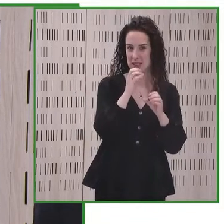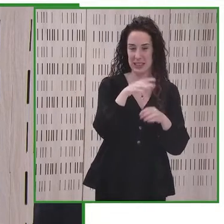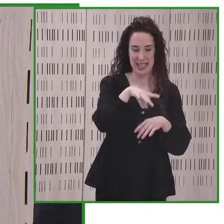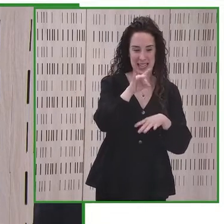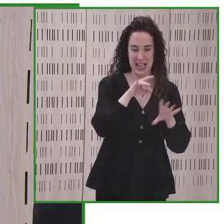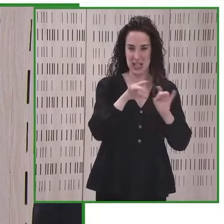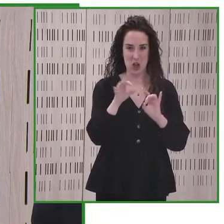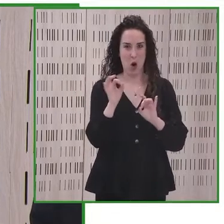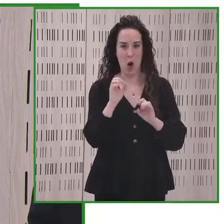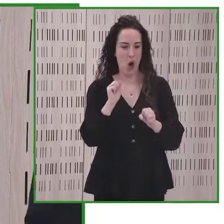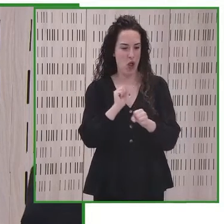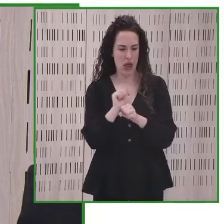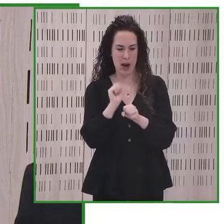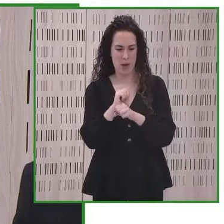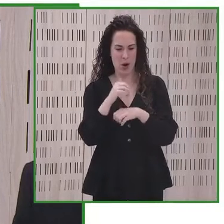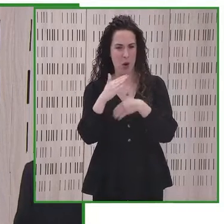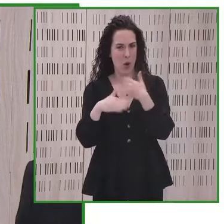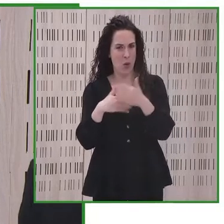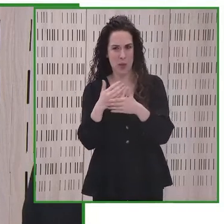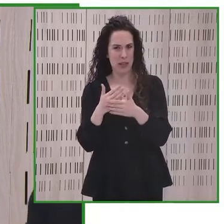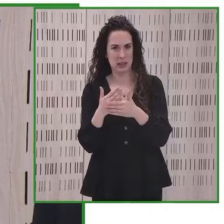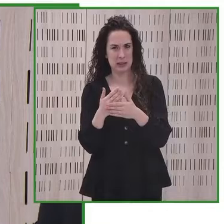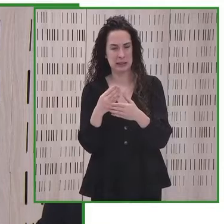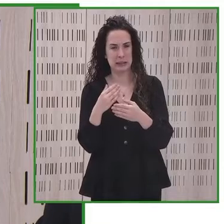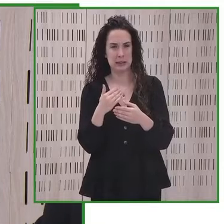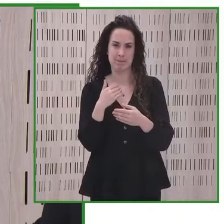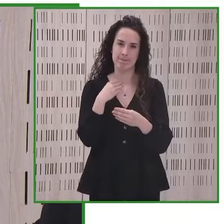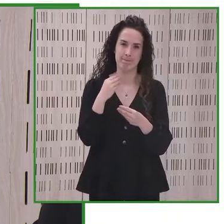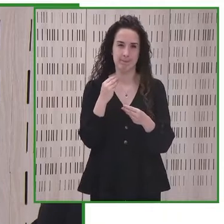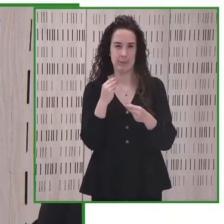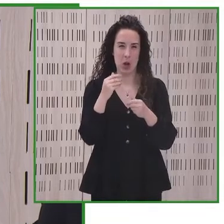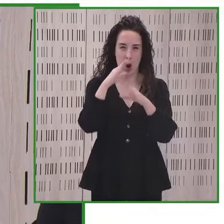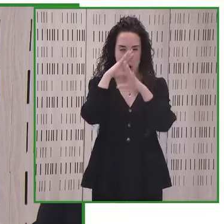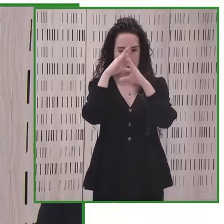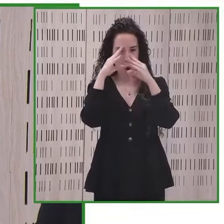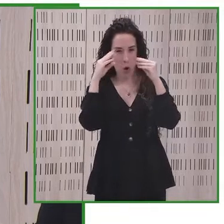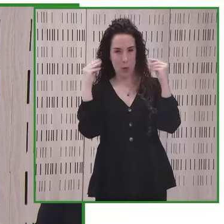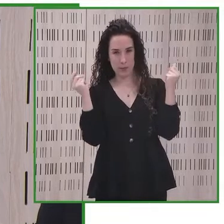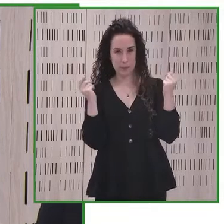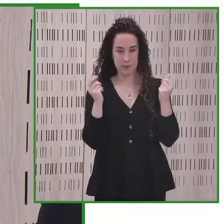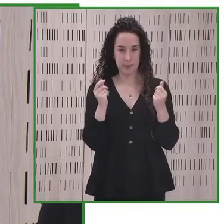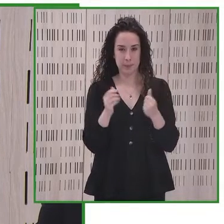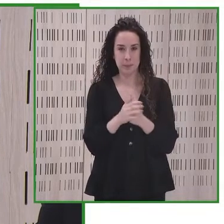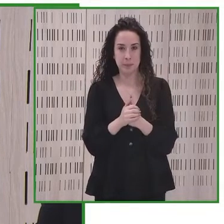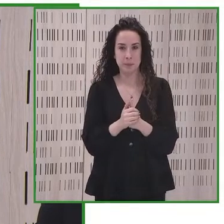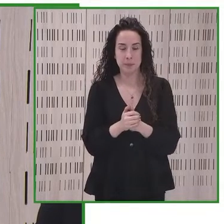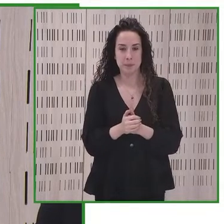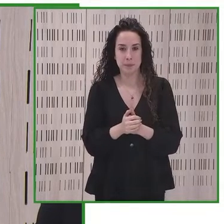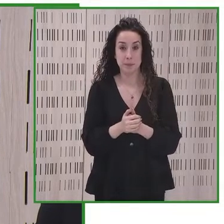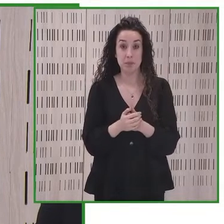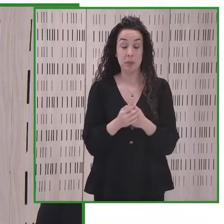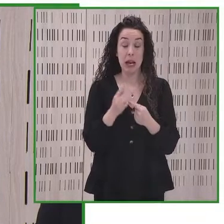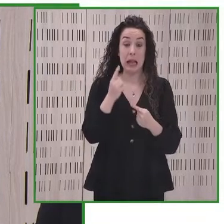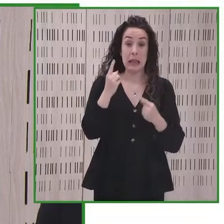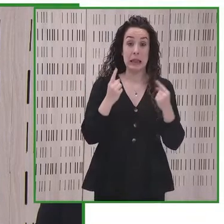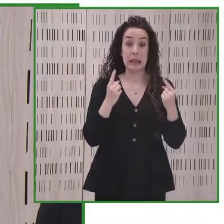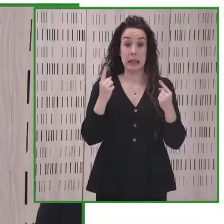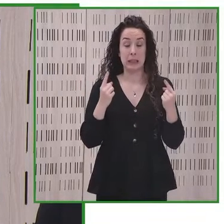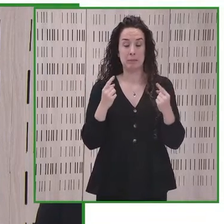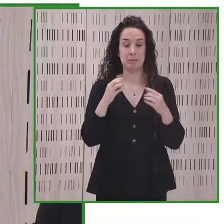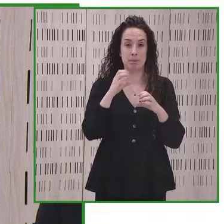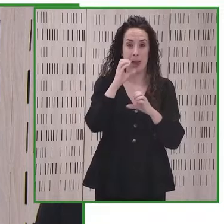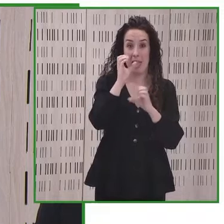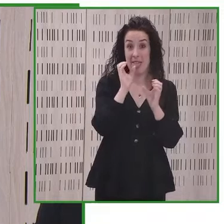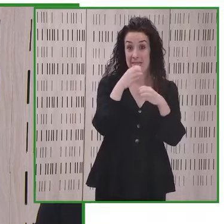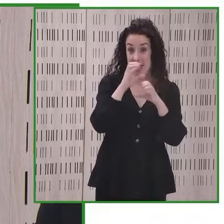científicas o al trabajo cooperativo de los equipos de investigación que quedan invisibilizados. A veces, las metáforas de la